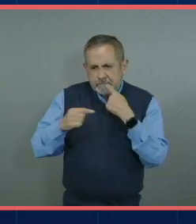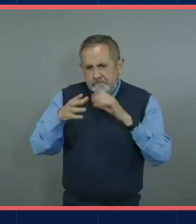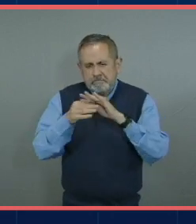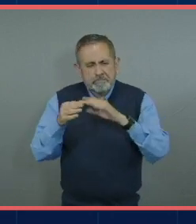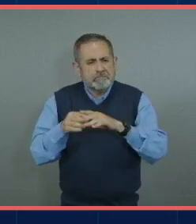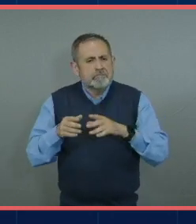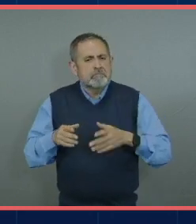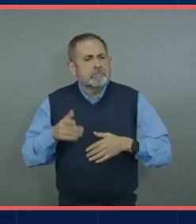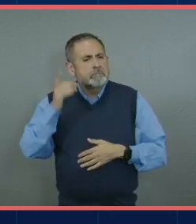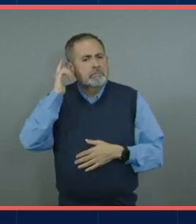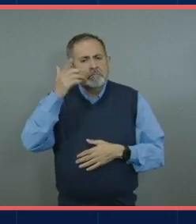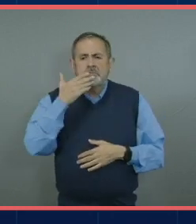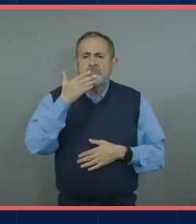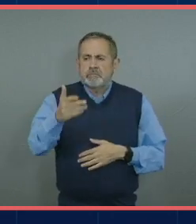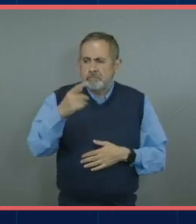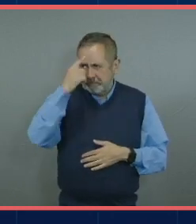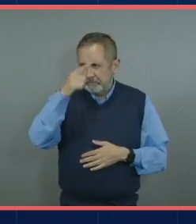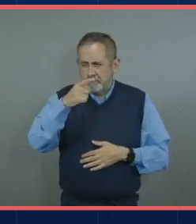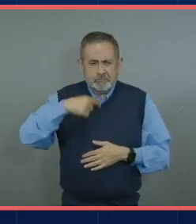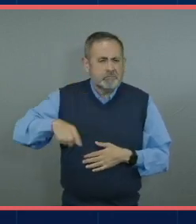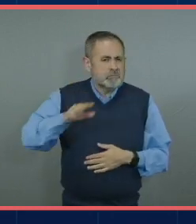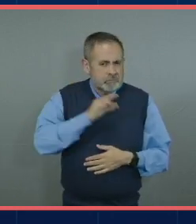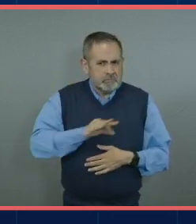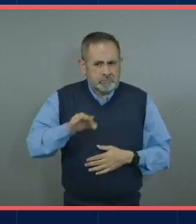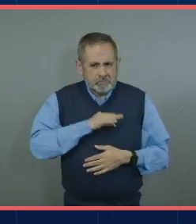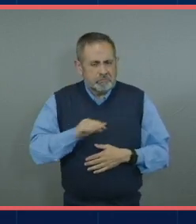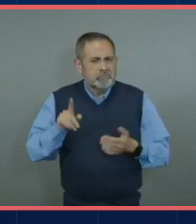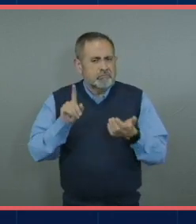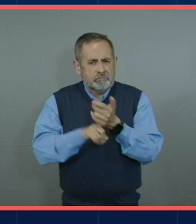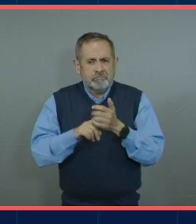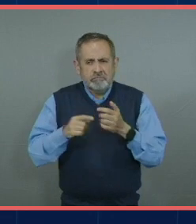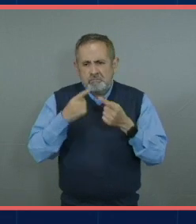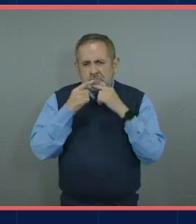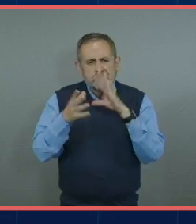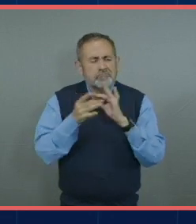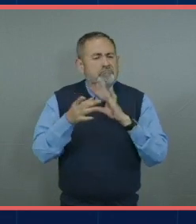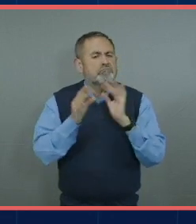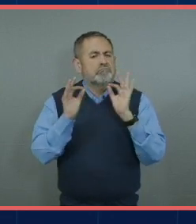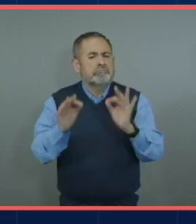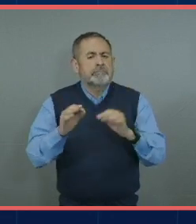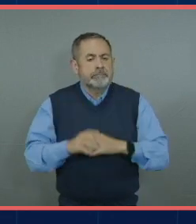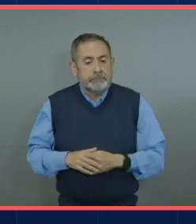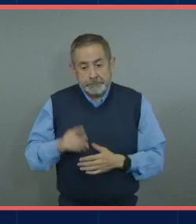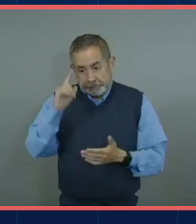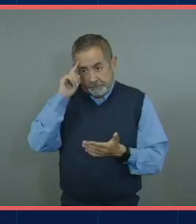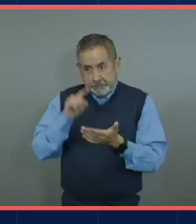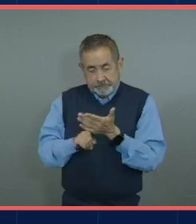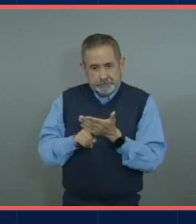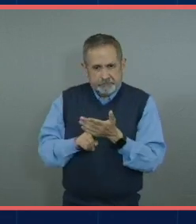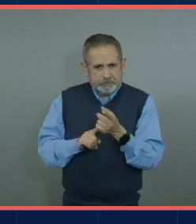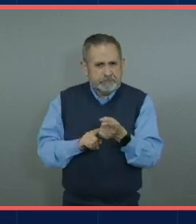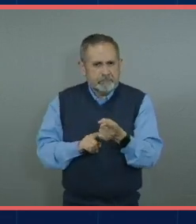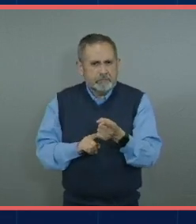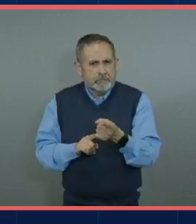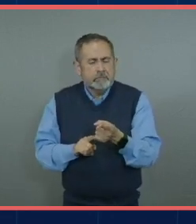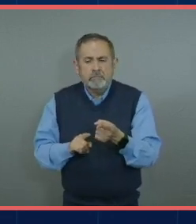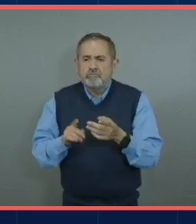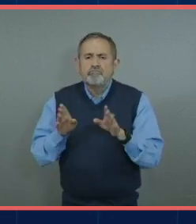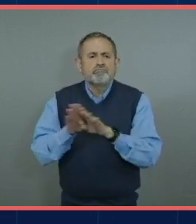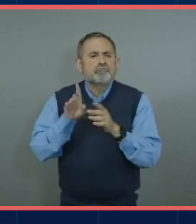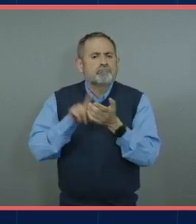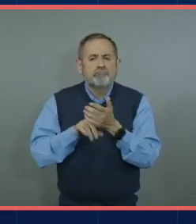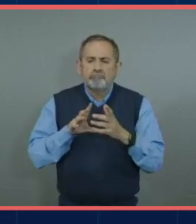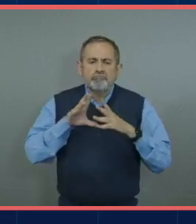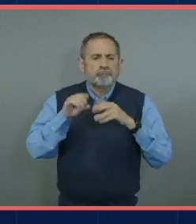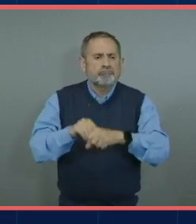confianza también para que sepan que pueden ir superando cualquier reto yo creo que al estar hoy como becarios de la fundación es